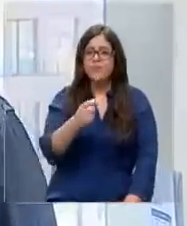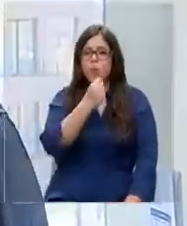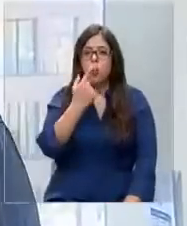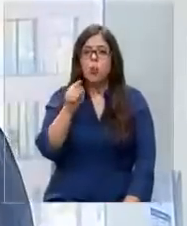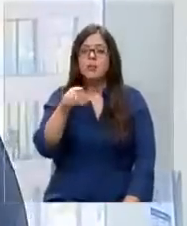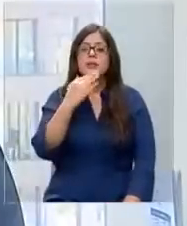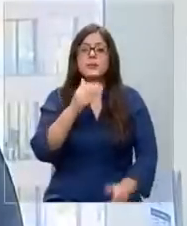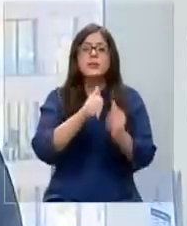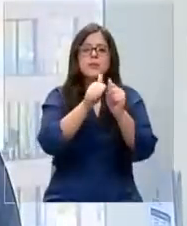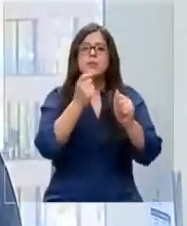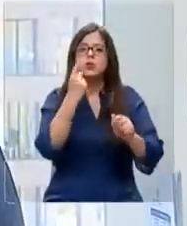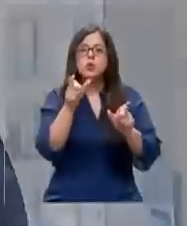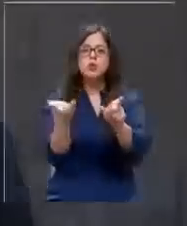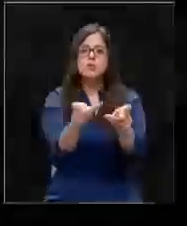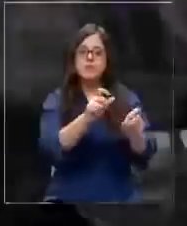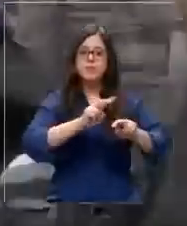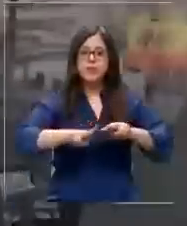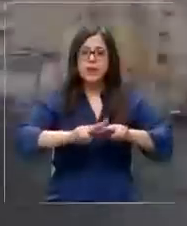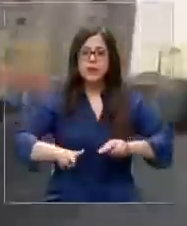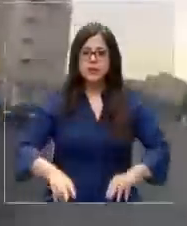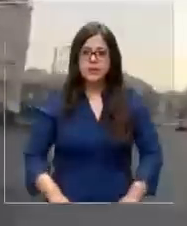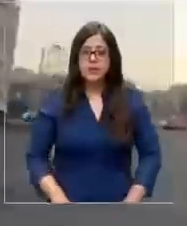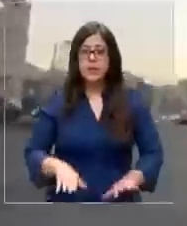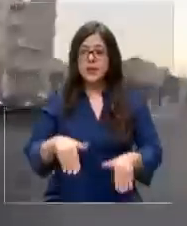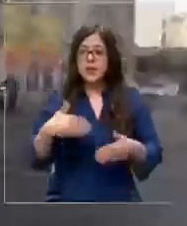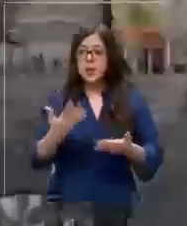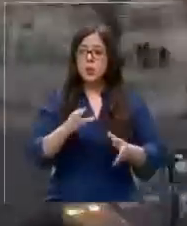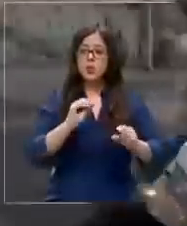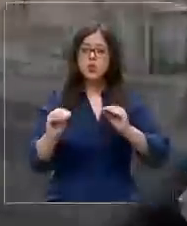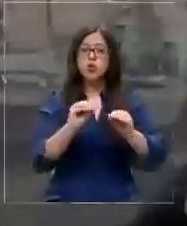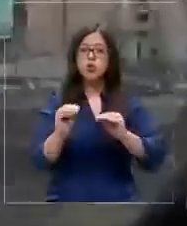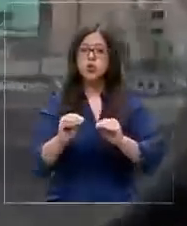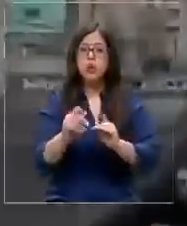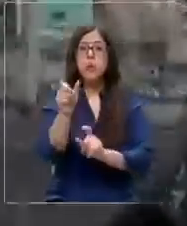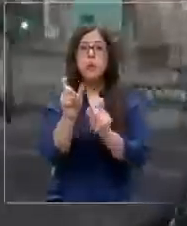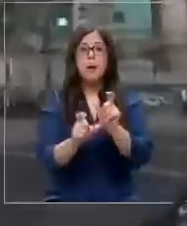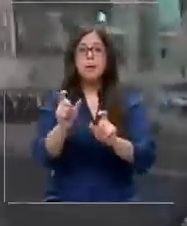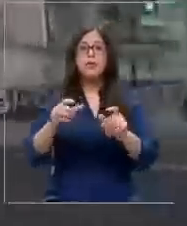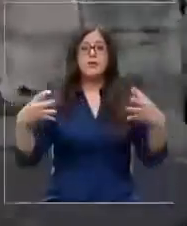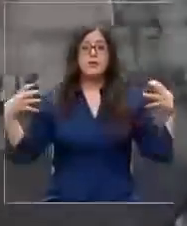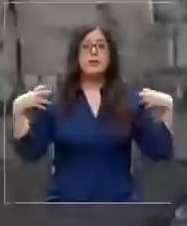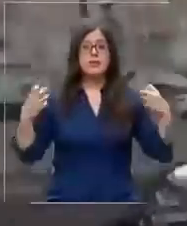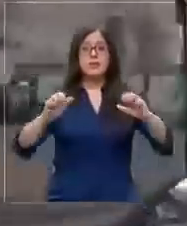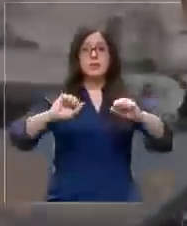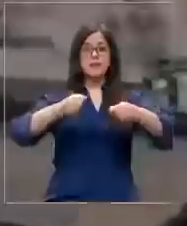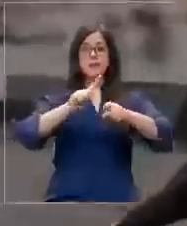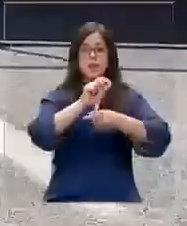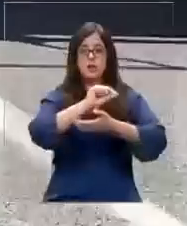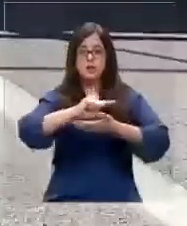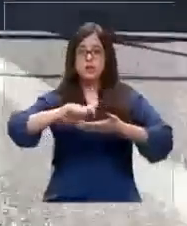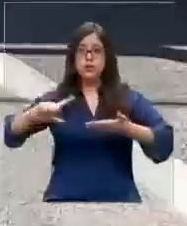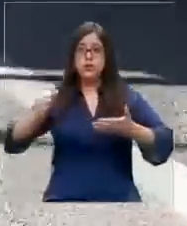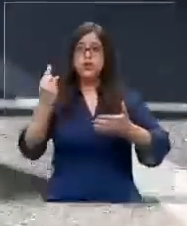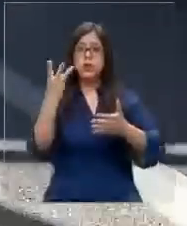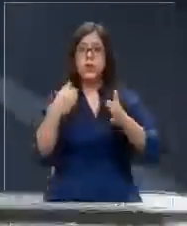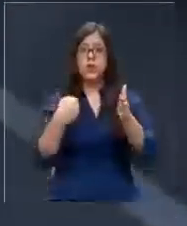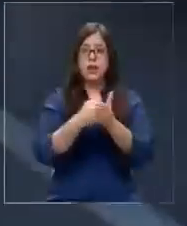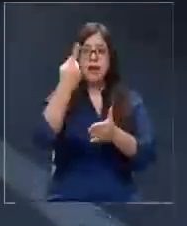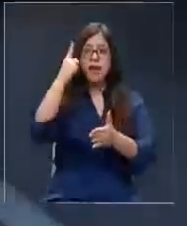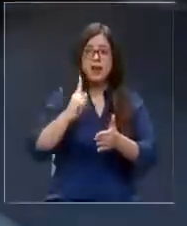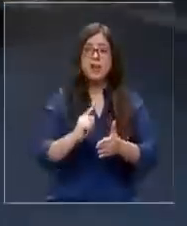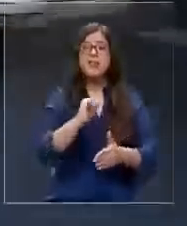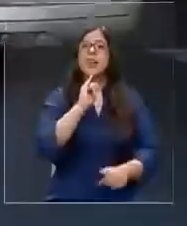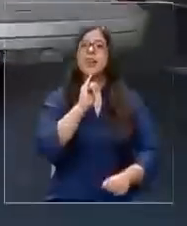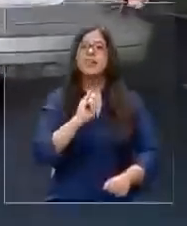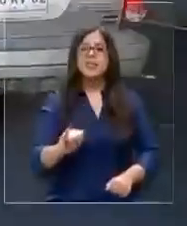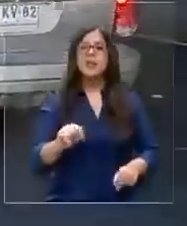la autoridad cuál es la fiscalización que realiza. Por eso la recomendación para quien está al volante y para que no aumenten las cifras de accidente es